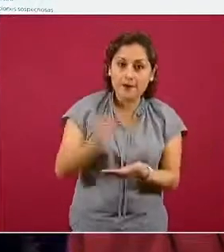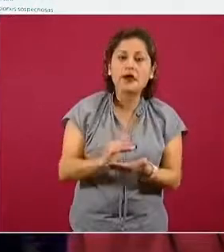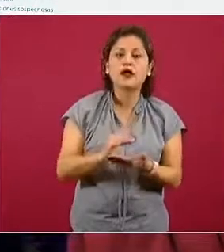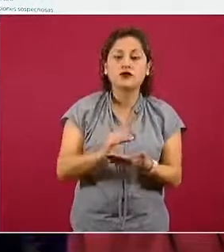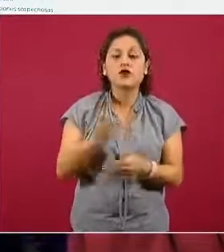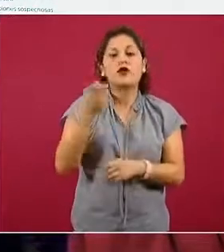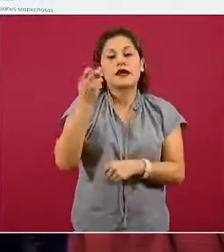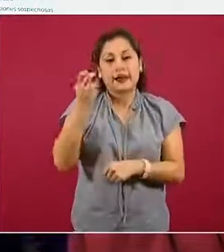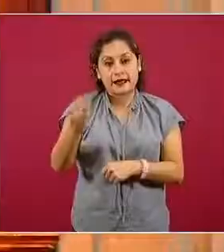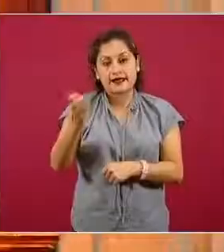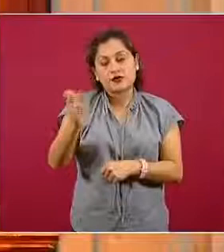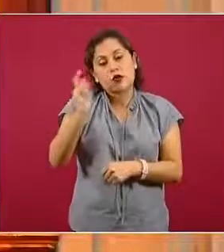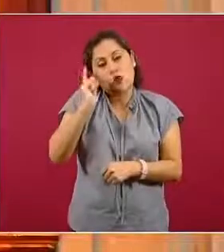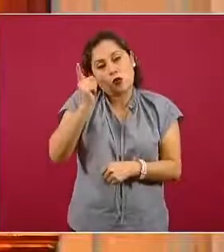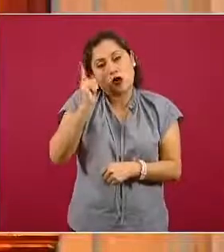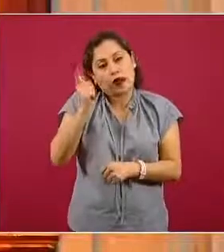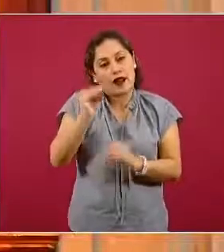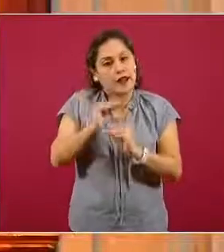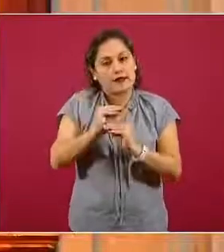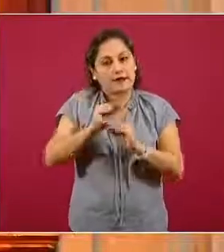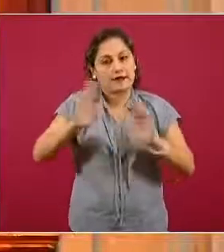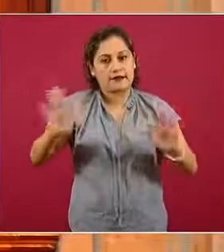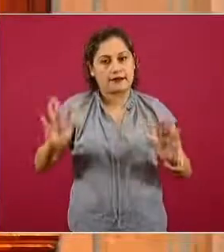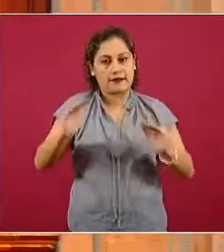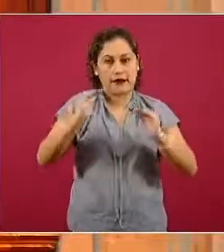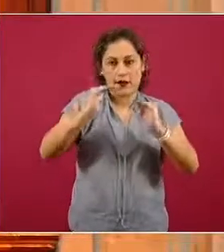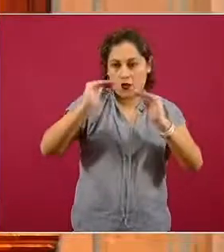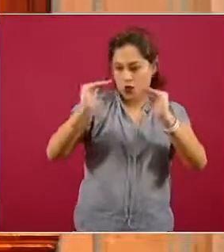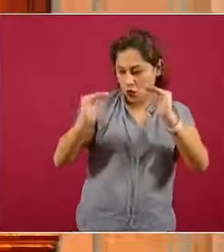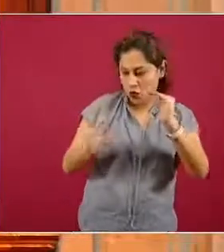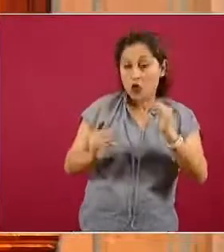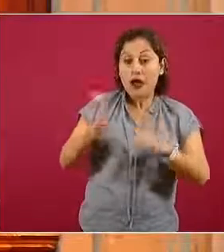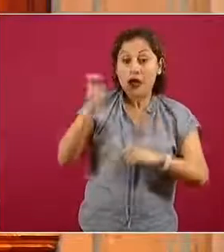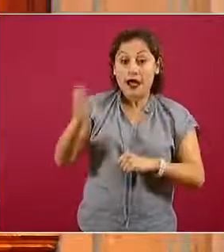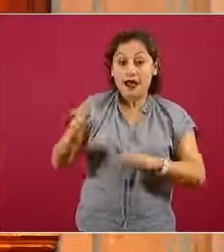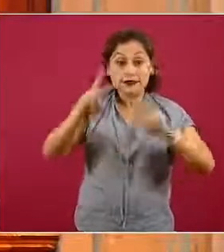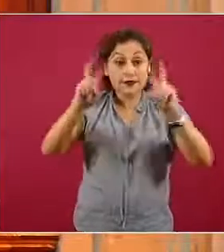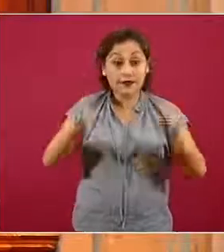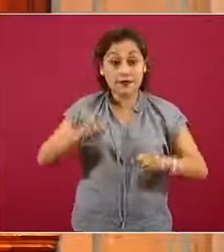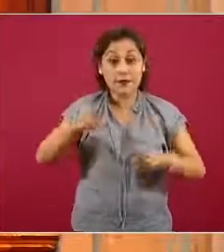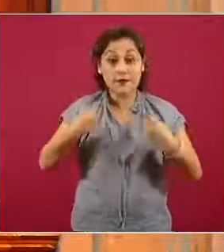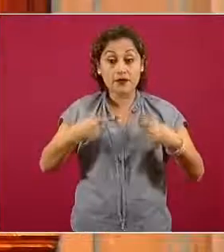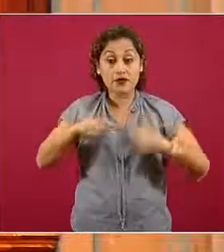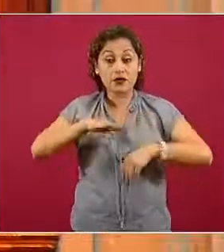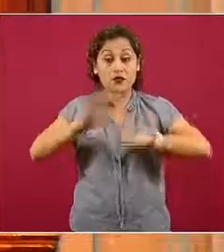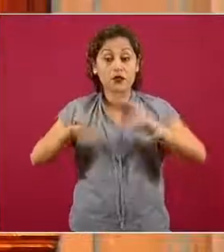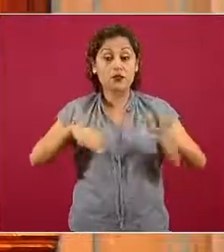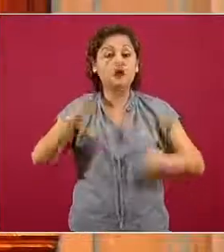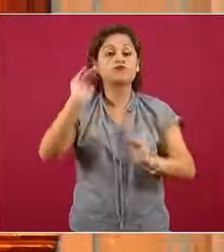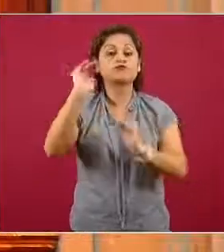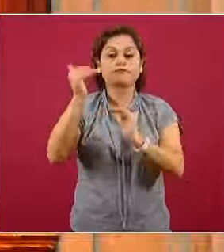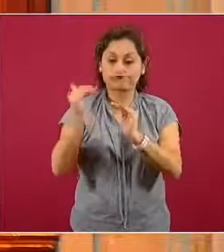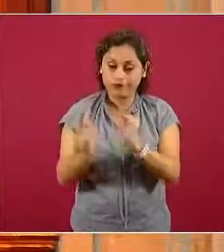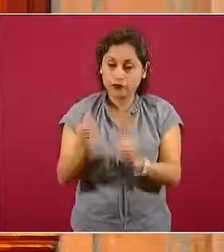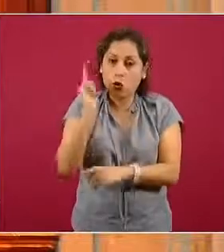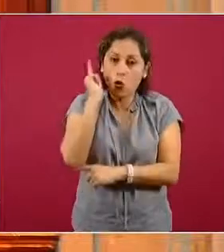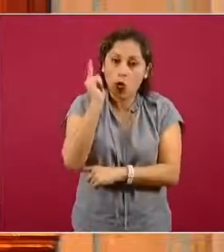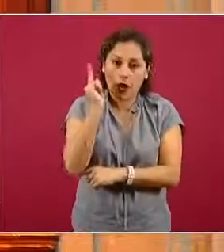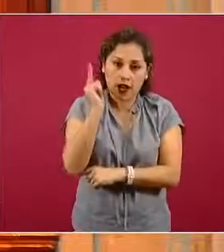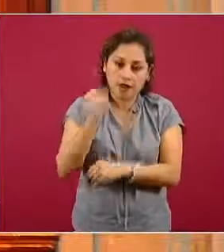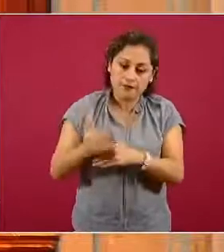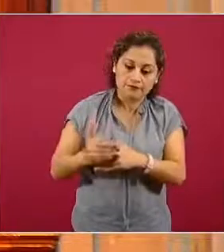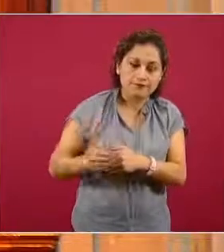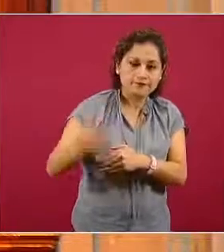bueno, también, lógicamente, esta curva, que es la que más queremos ver que disminuya, lo empiece a hacer en algún momento de la epidemia.